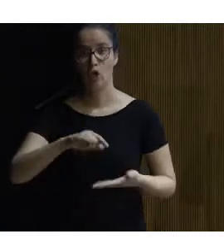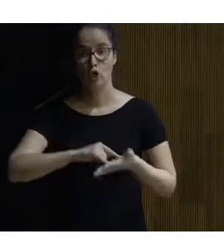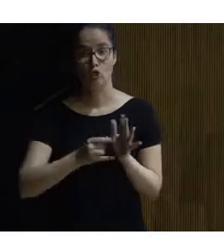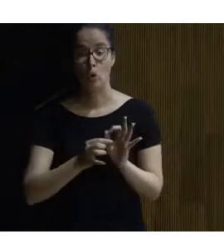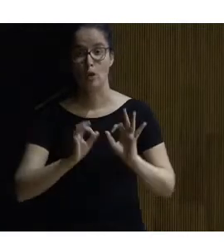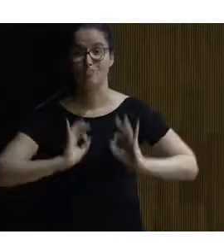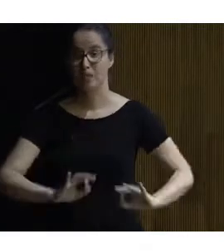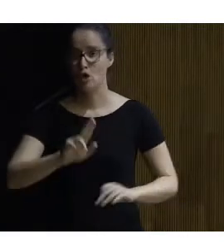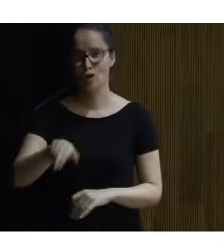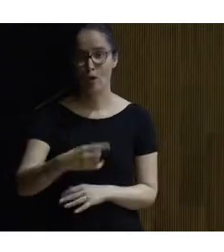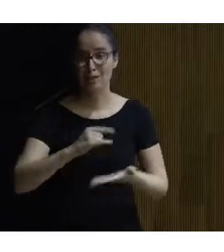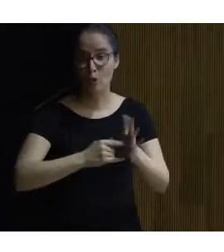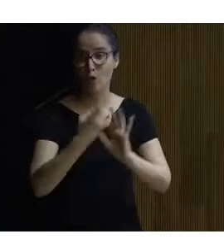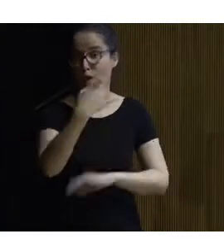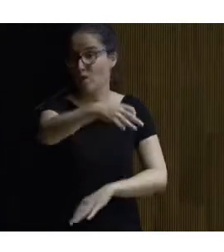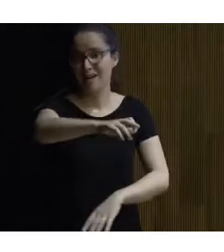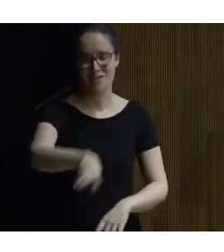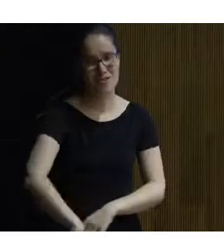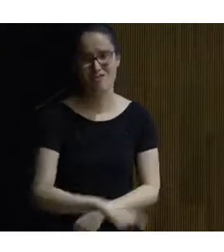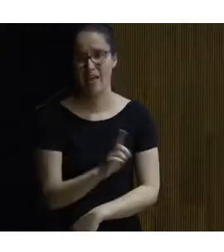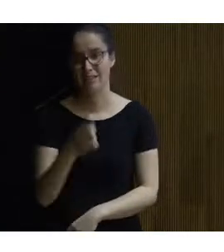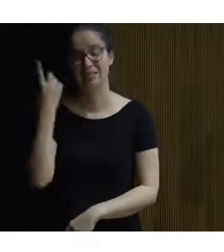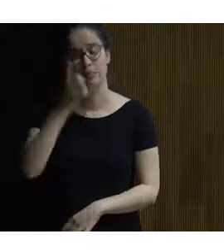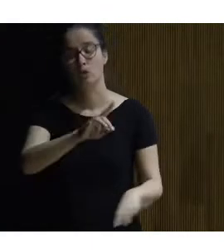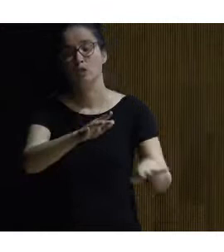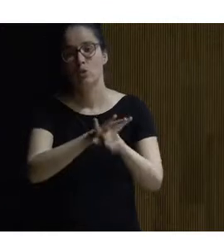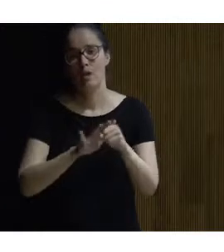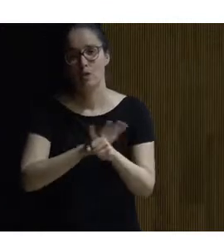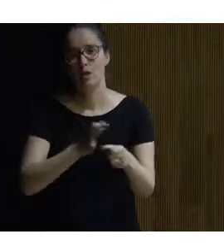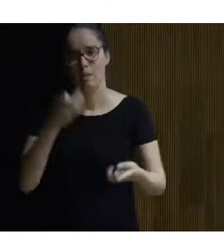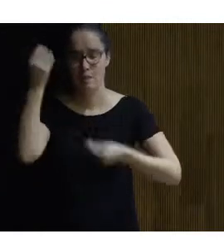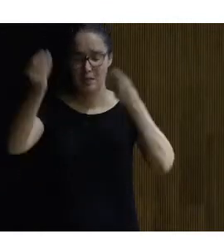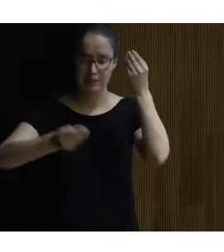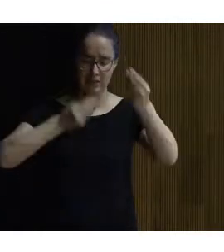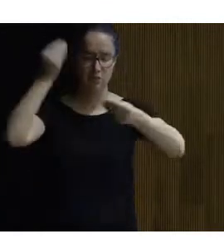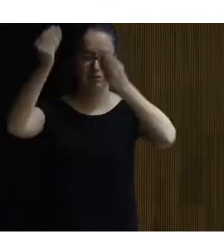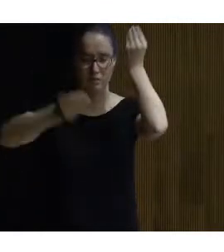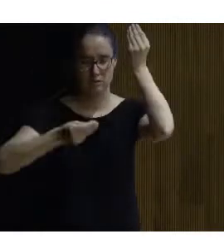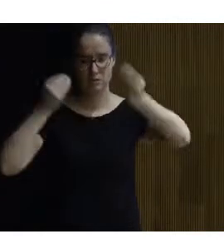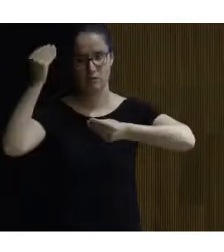posibles o sea no hay una única solución posible y que es un terreno en el que hay que pensar las cosas mucho